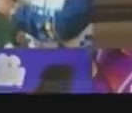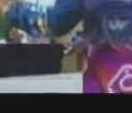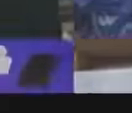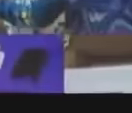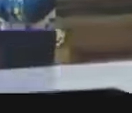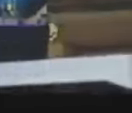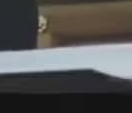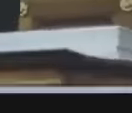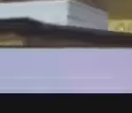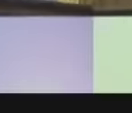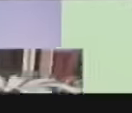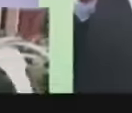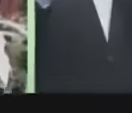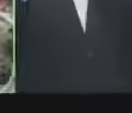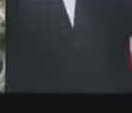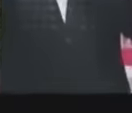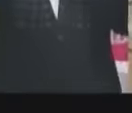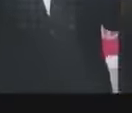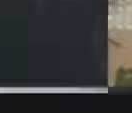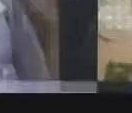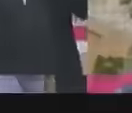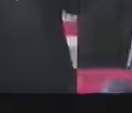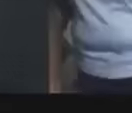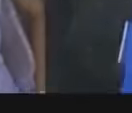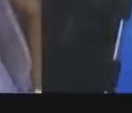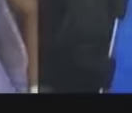Gracias. Gracias.